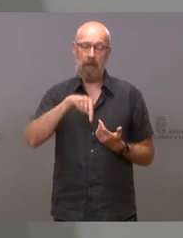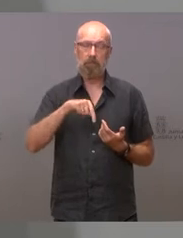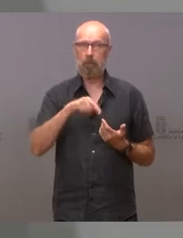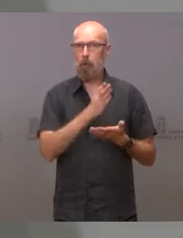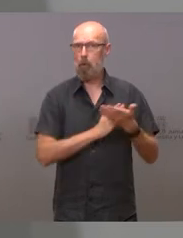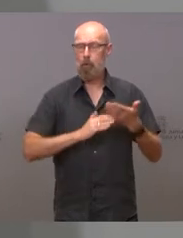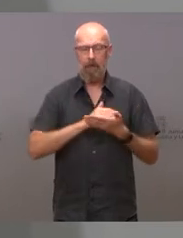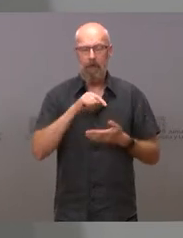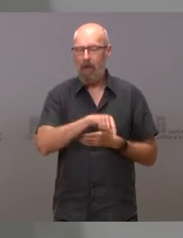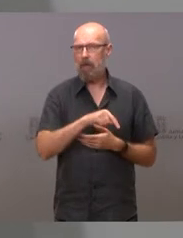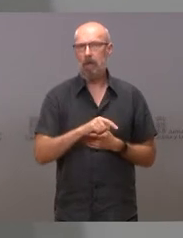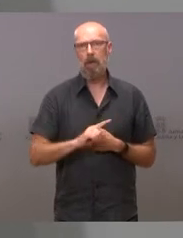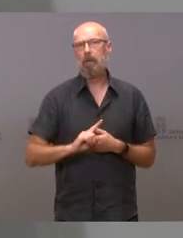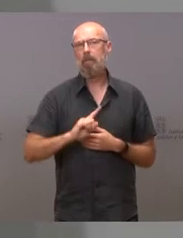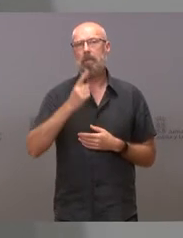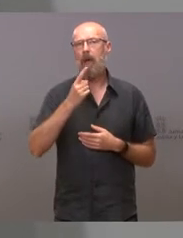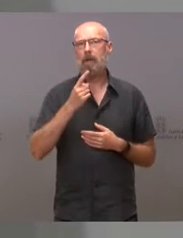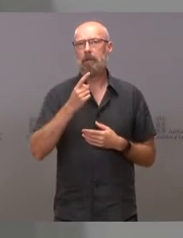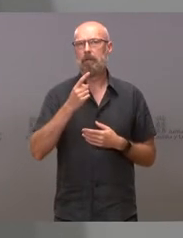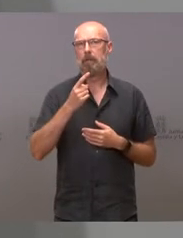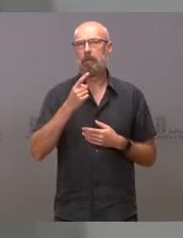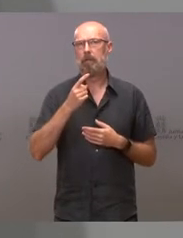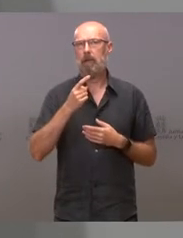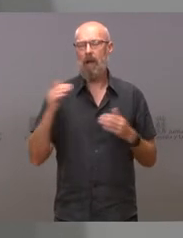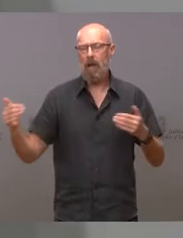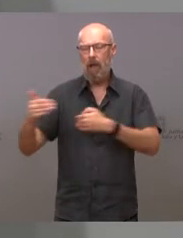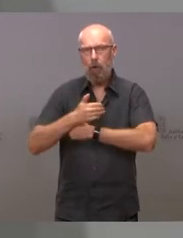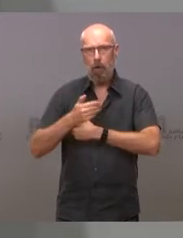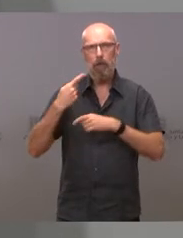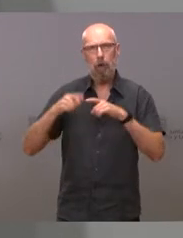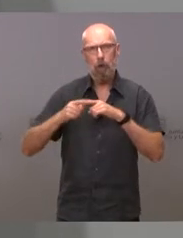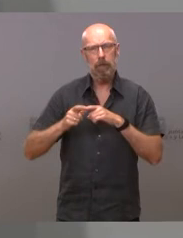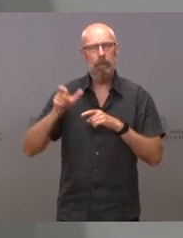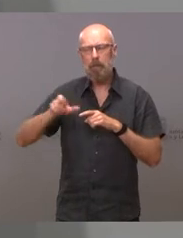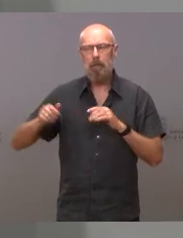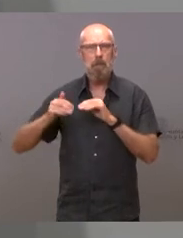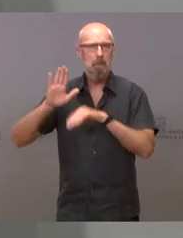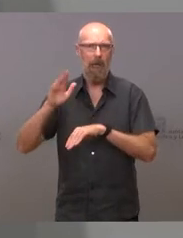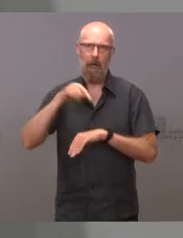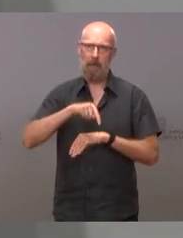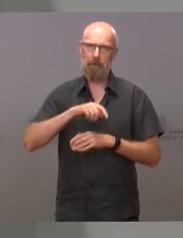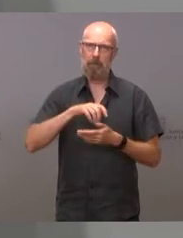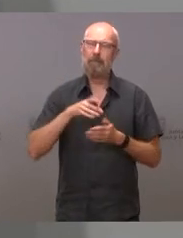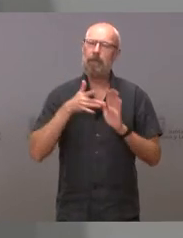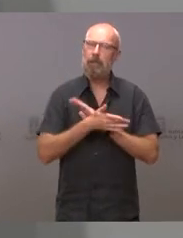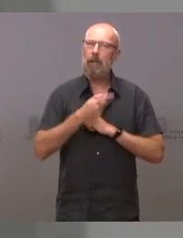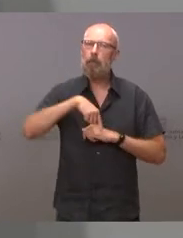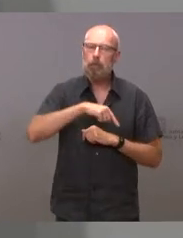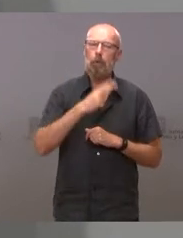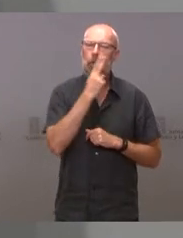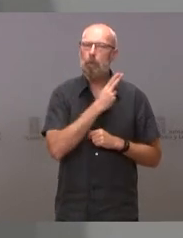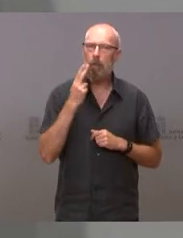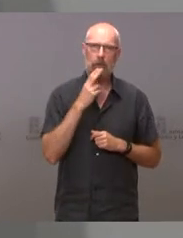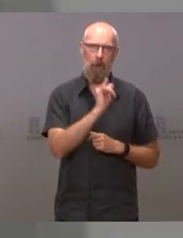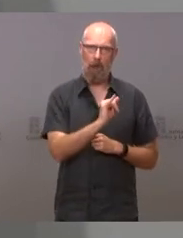con mayor número de refugiados acogidos. Es una muestra de compromiso de nuestra comunidad